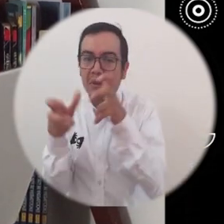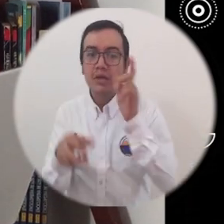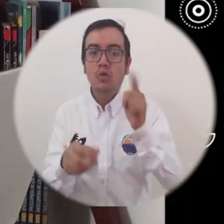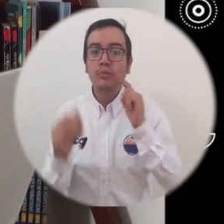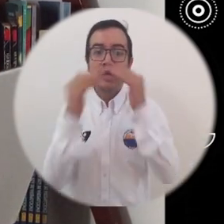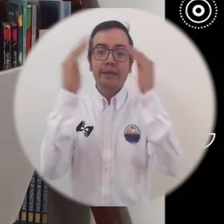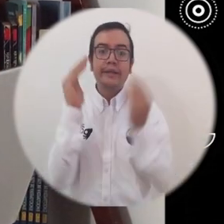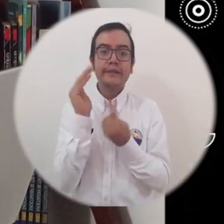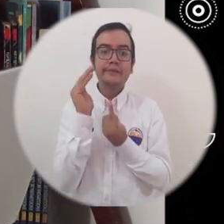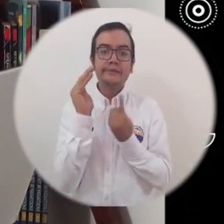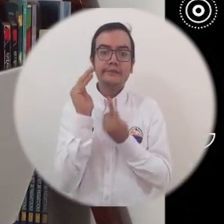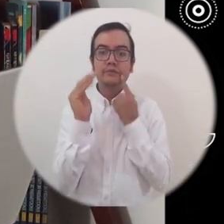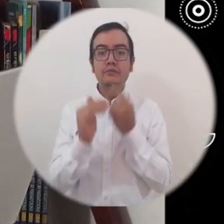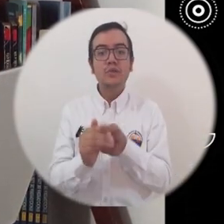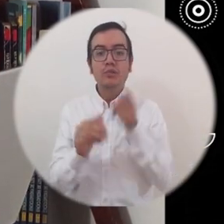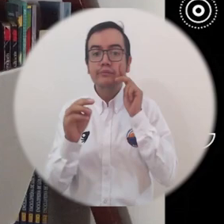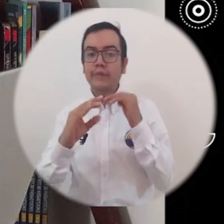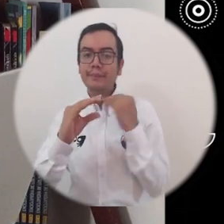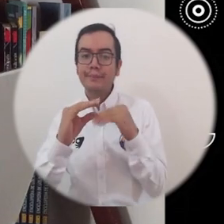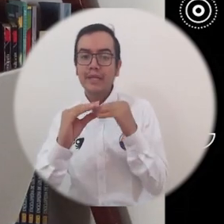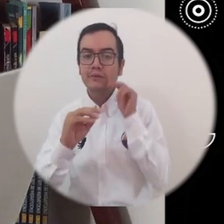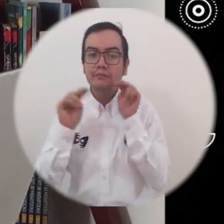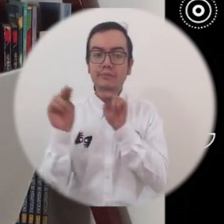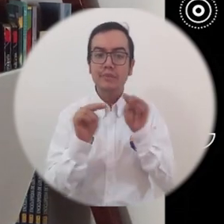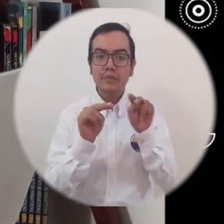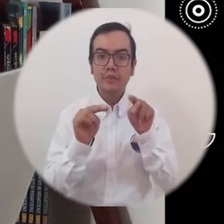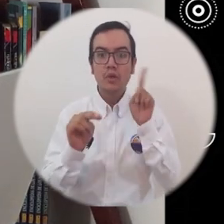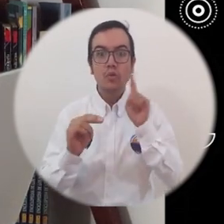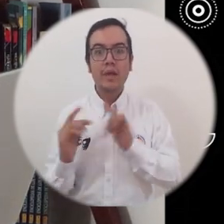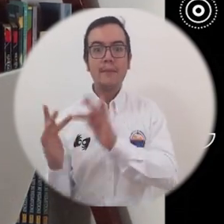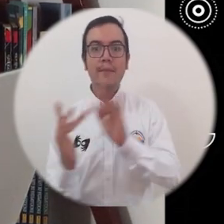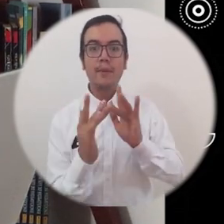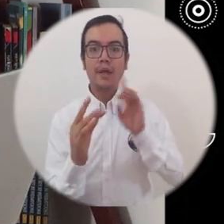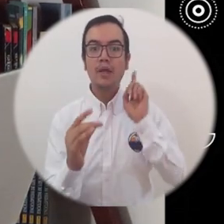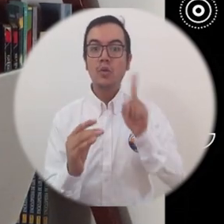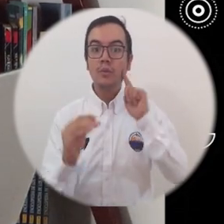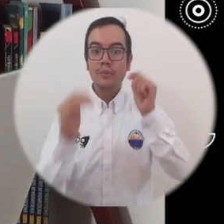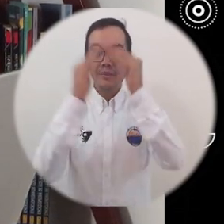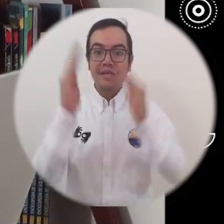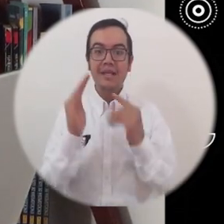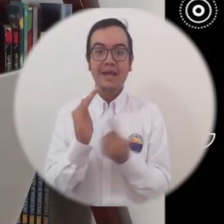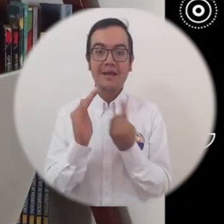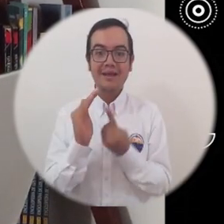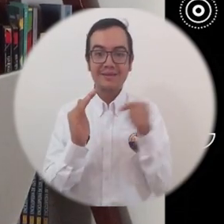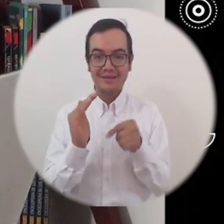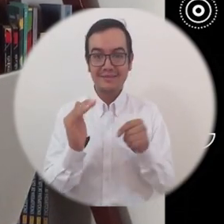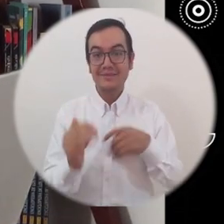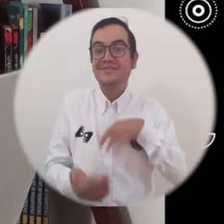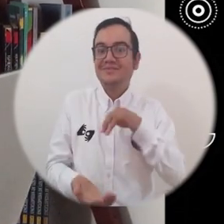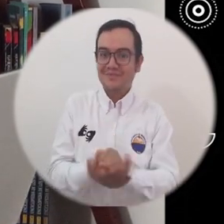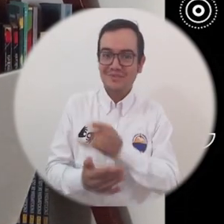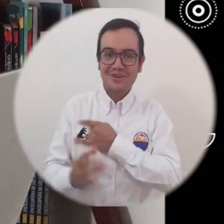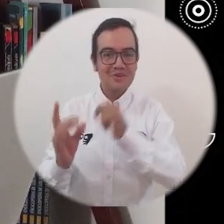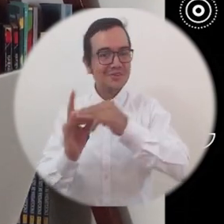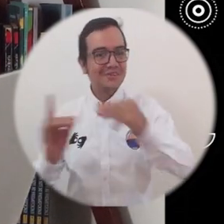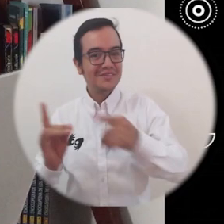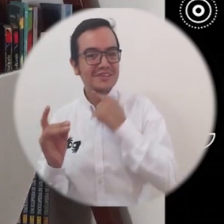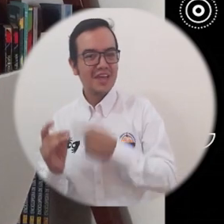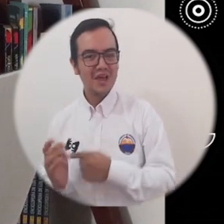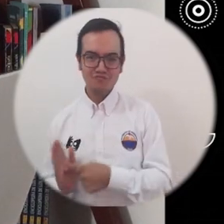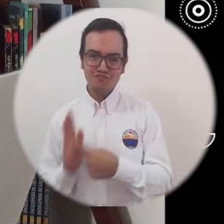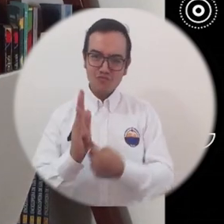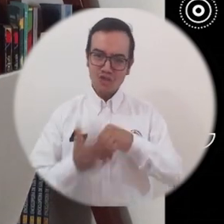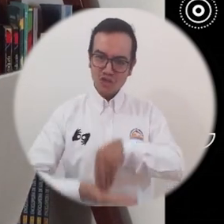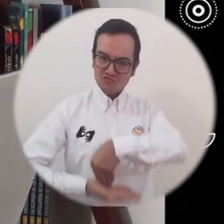es casi obligatorio en vista de la necesidad de estar hiper conectados y en casa así Unimagdalena